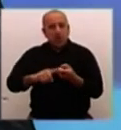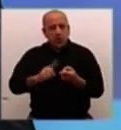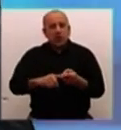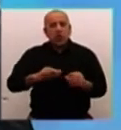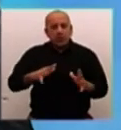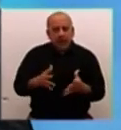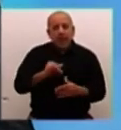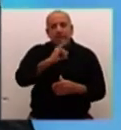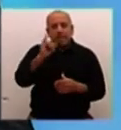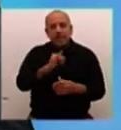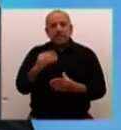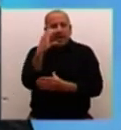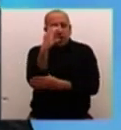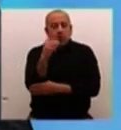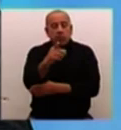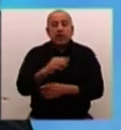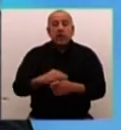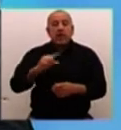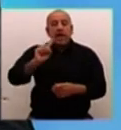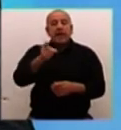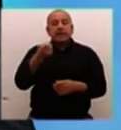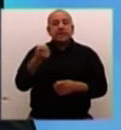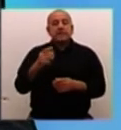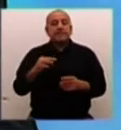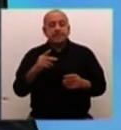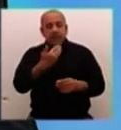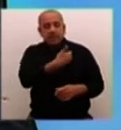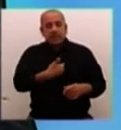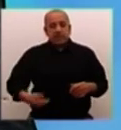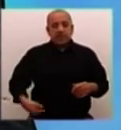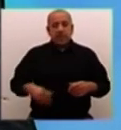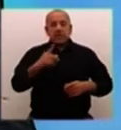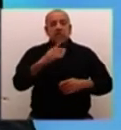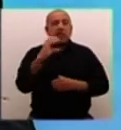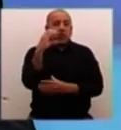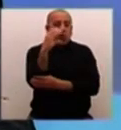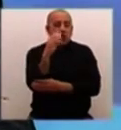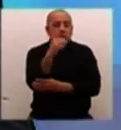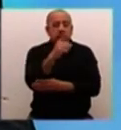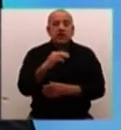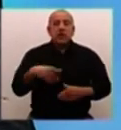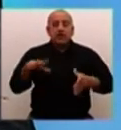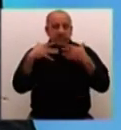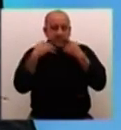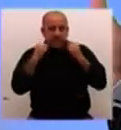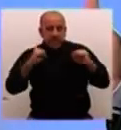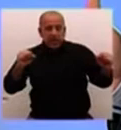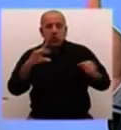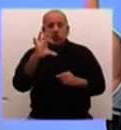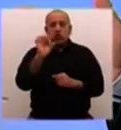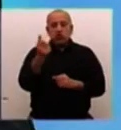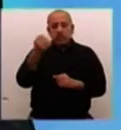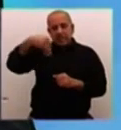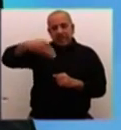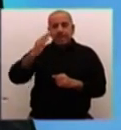Aparecen otras voces, como la del expresidente colombiano, que actualmente es el secretario general de UNASUR, Samper, Ernesto Samper, que él